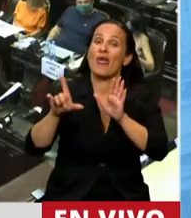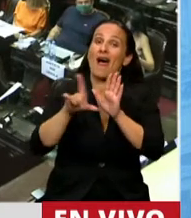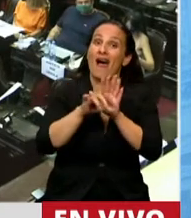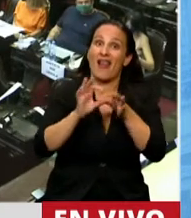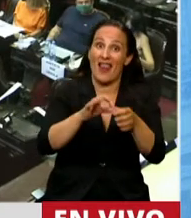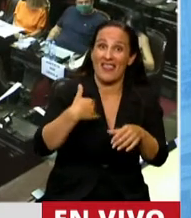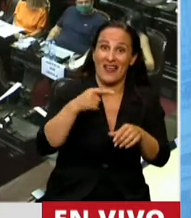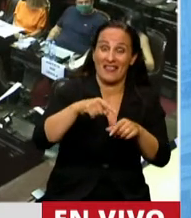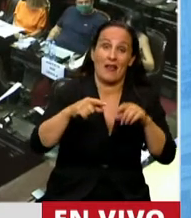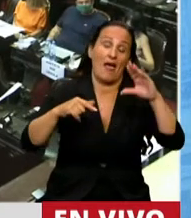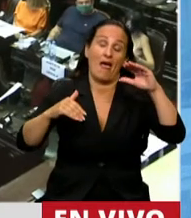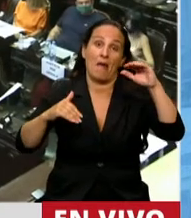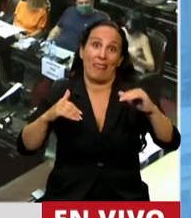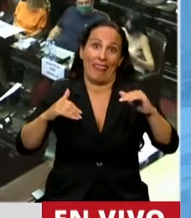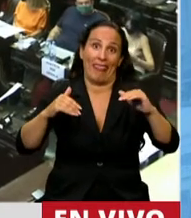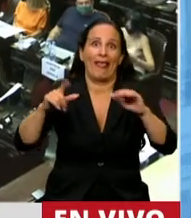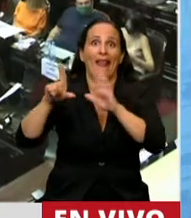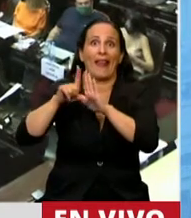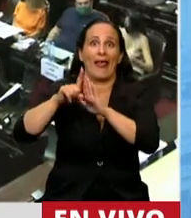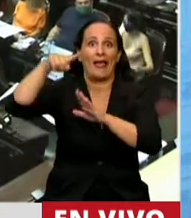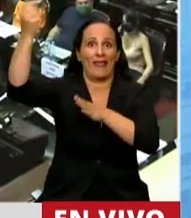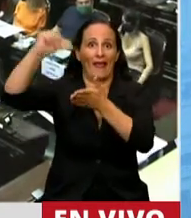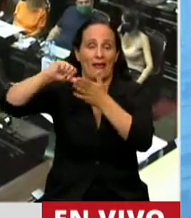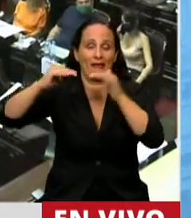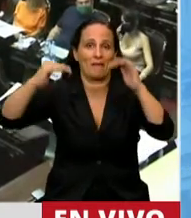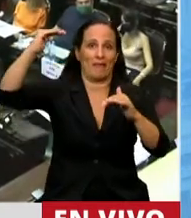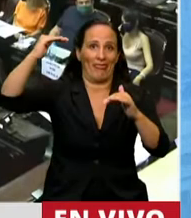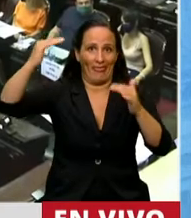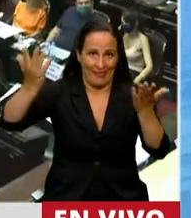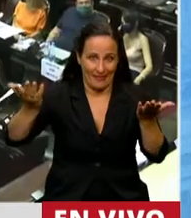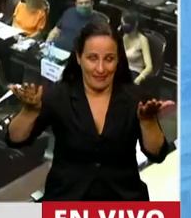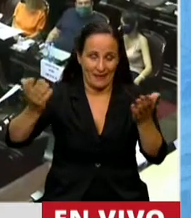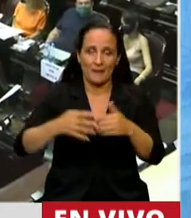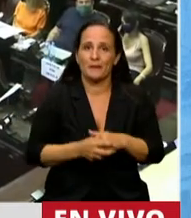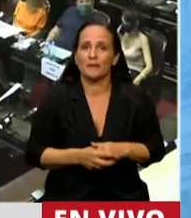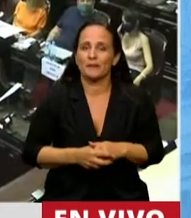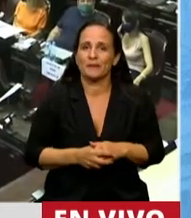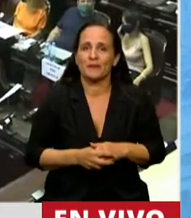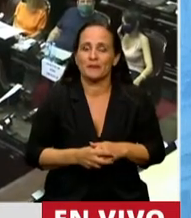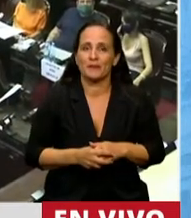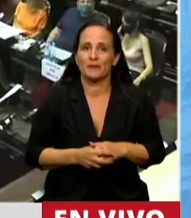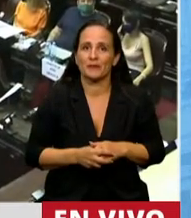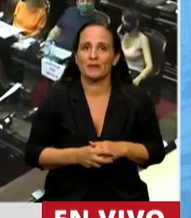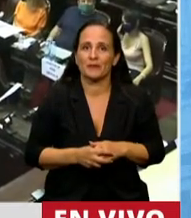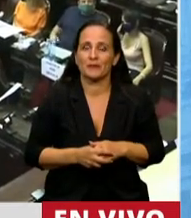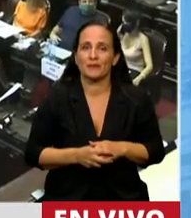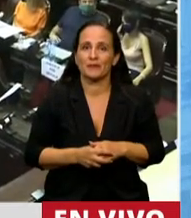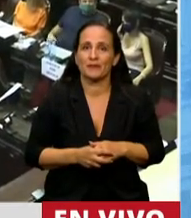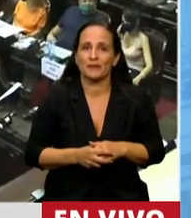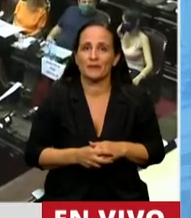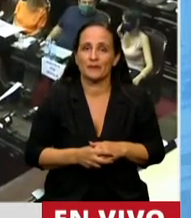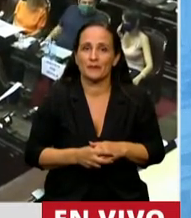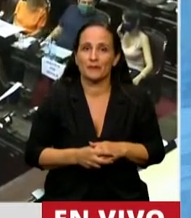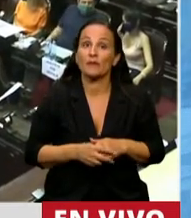inferioridad de condiciones respecto a las de legislación extranjera. Y luego, como lo expresa el mensaje de